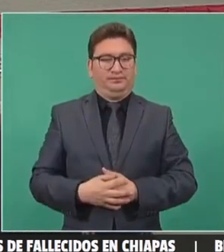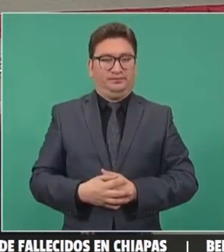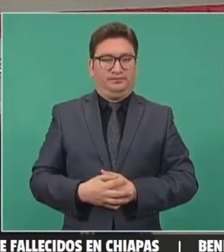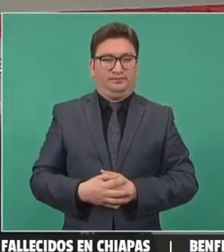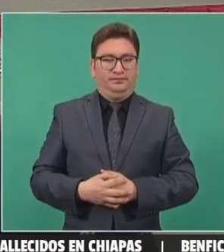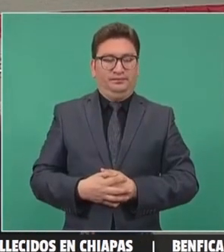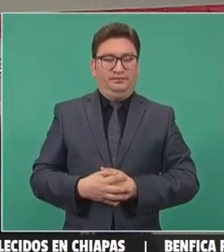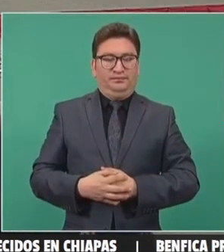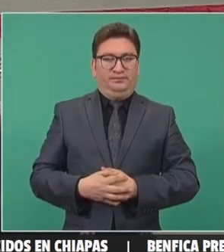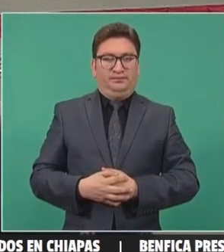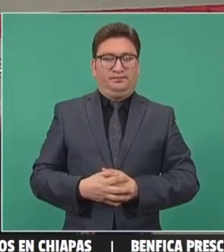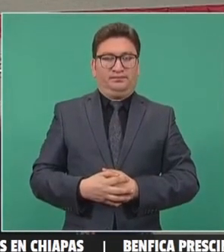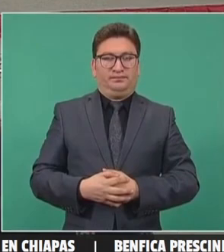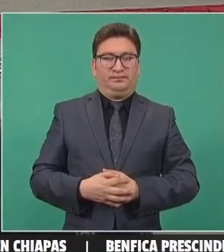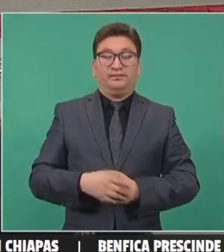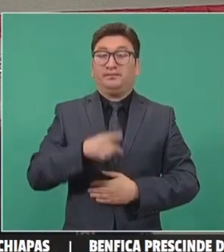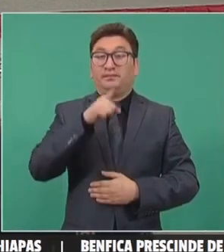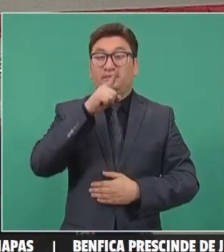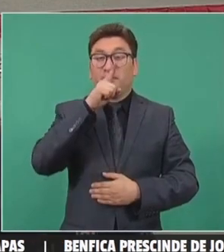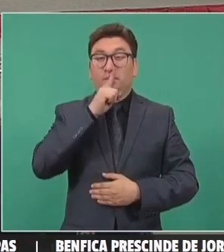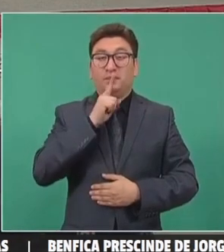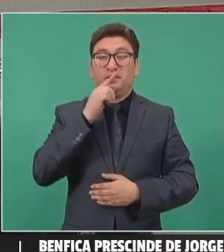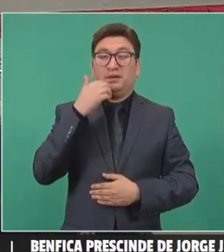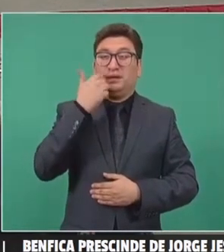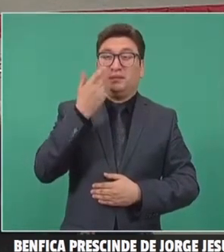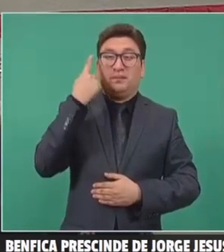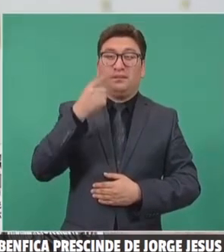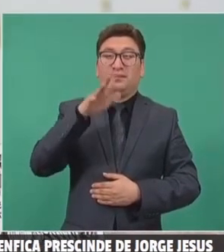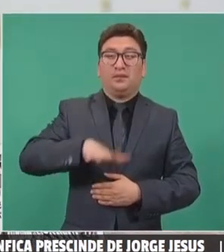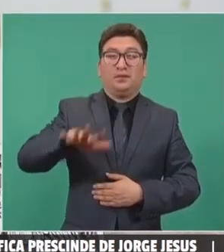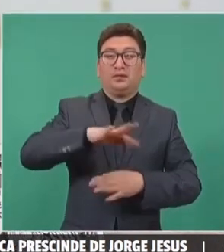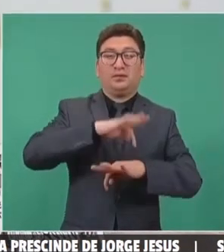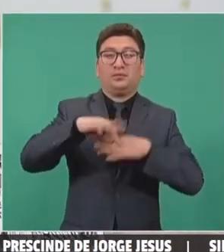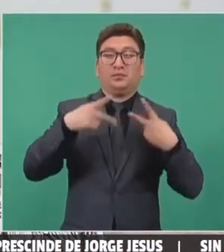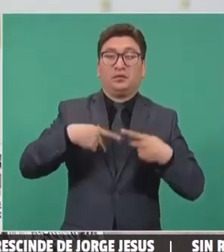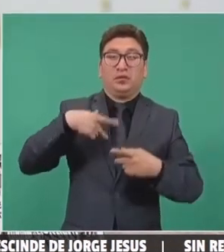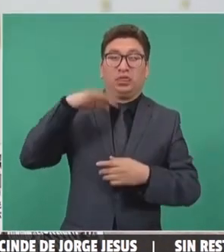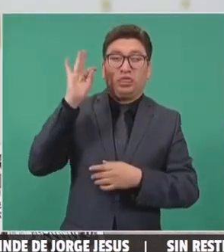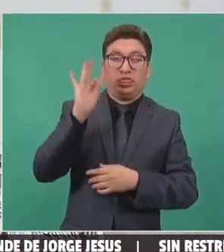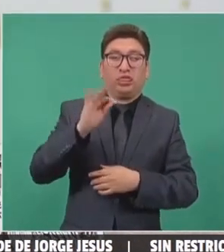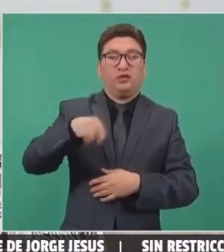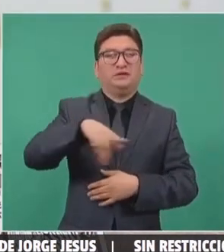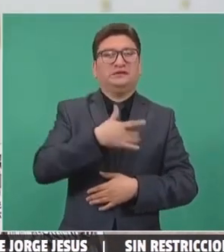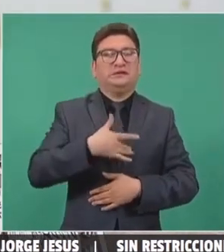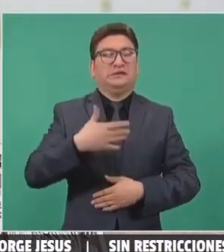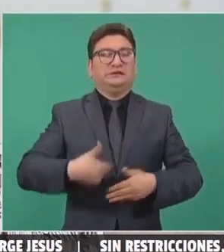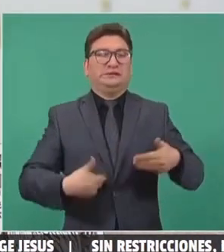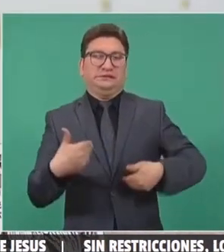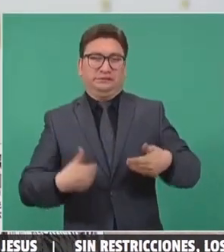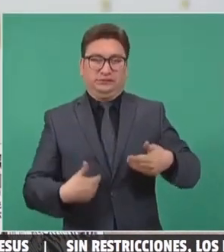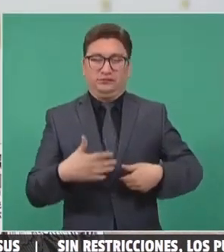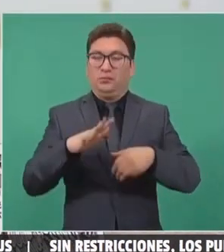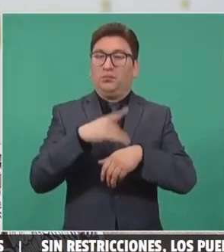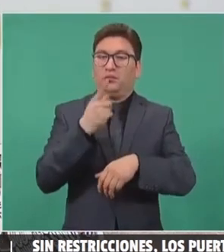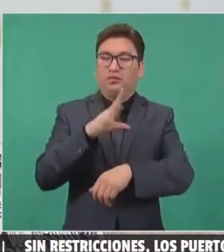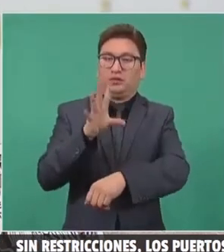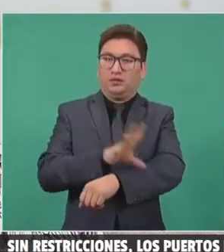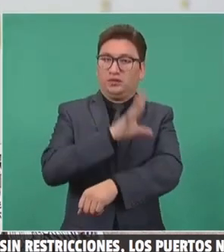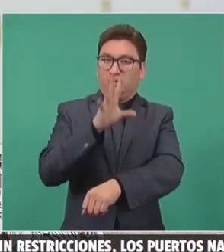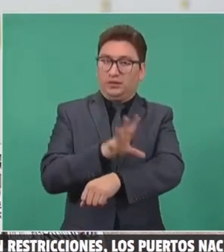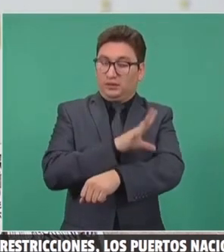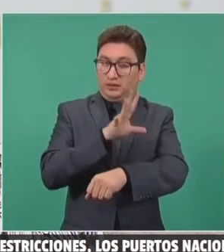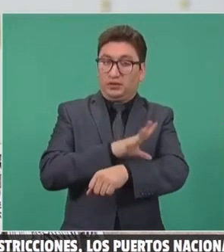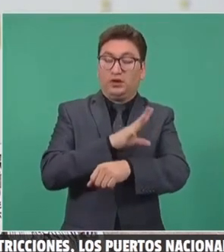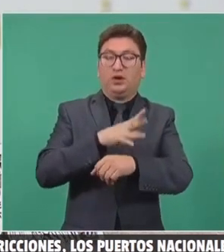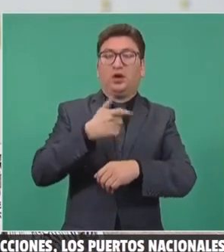Mentiras que buscan crear malestar en la población. Diz que la reforma eléctrica costará miles de millones al erario.